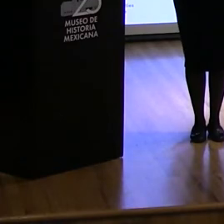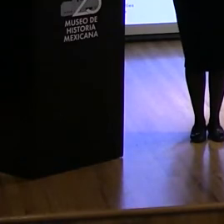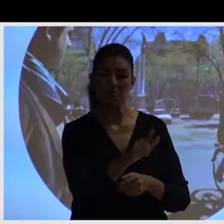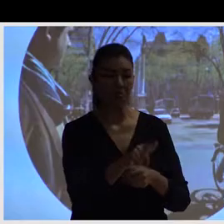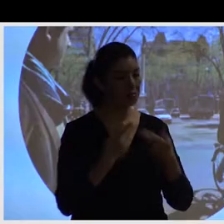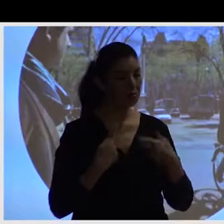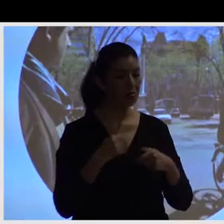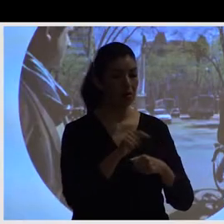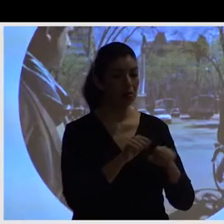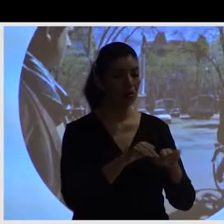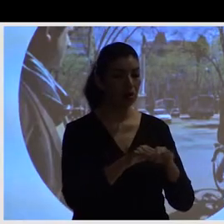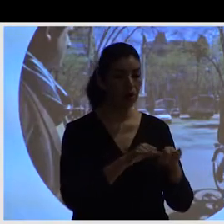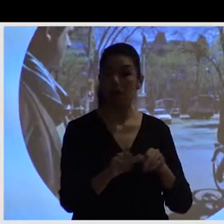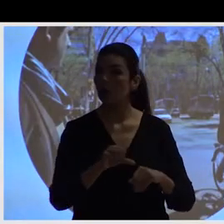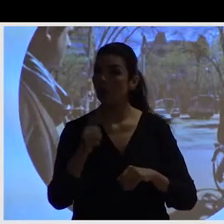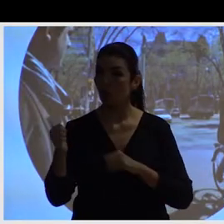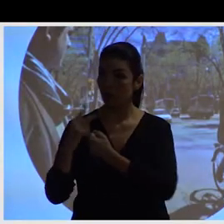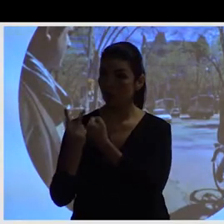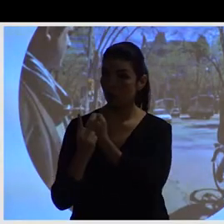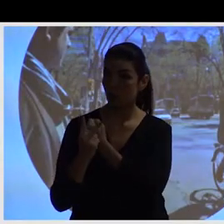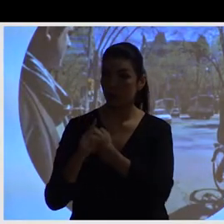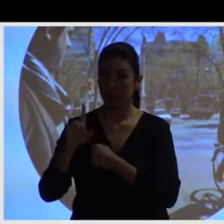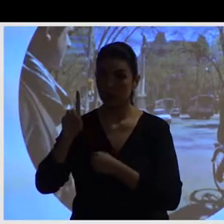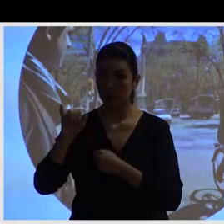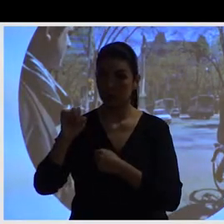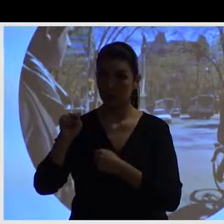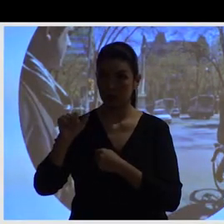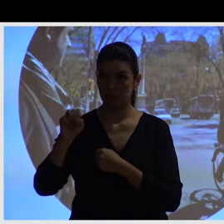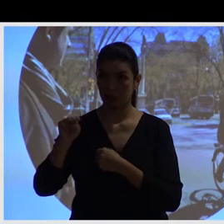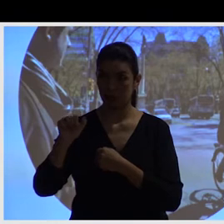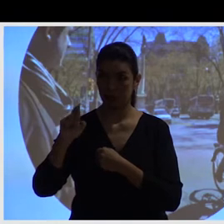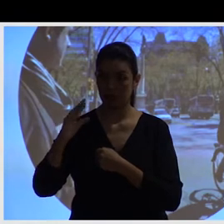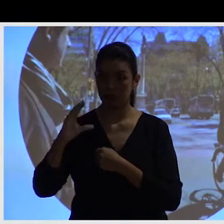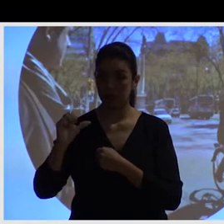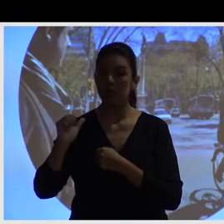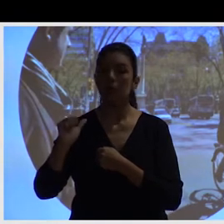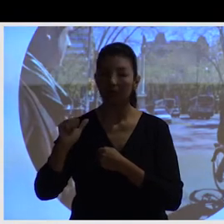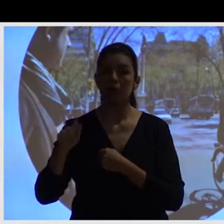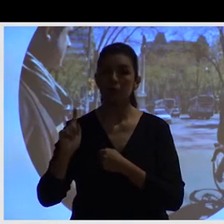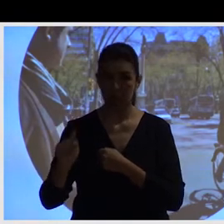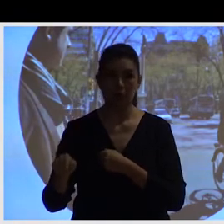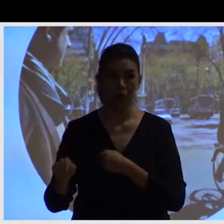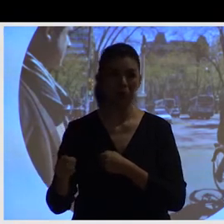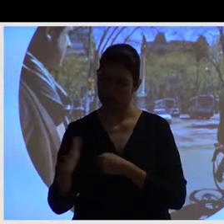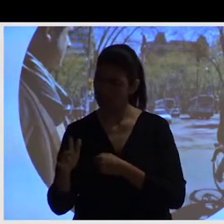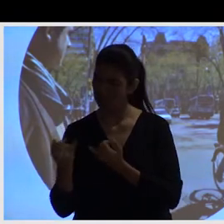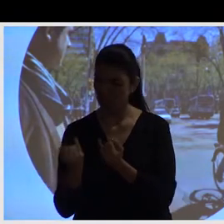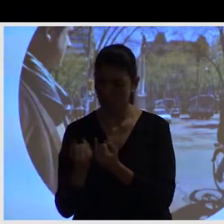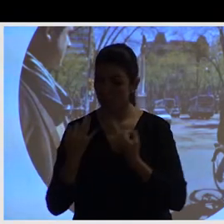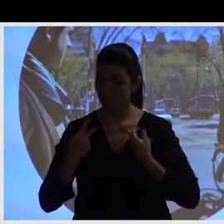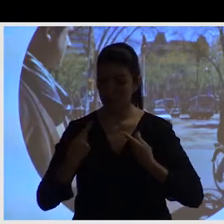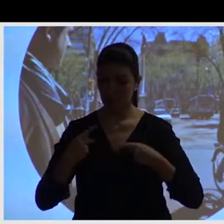grande. Una de las cosas, digamos, que caracteriza nuestro trabajo es que somos arquitectos, urbanistas, pero también somos